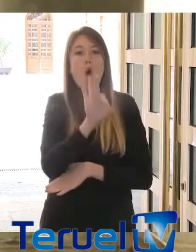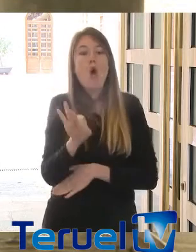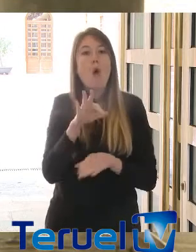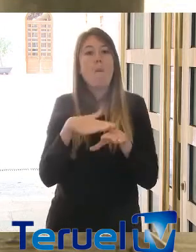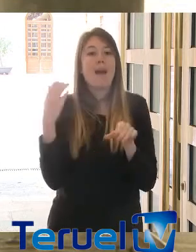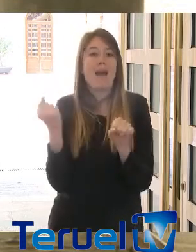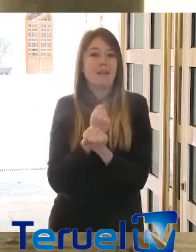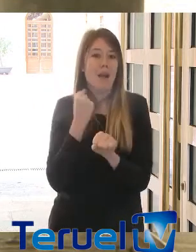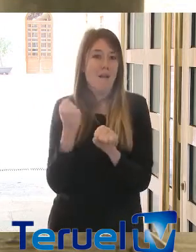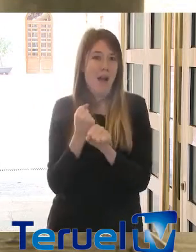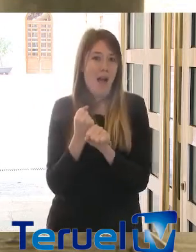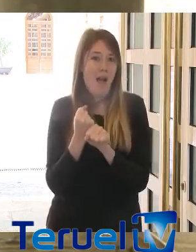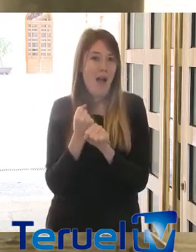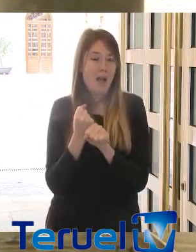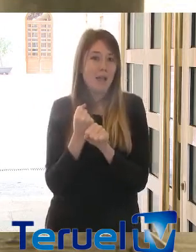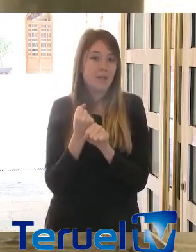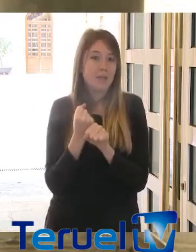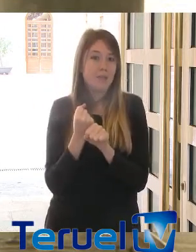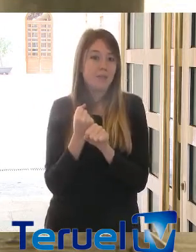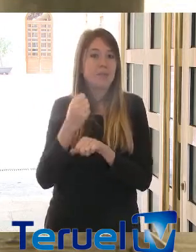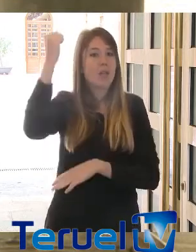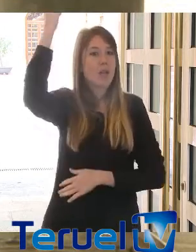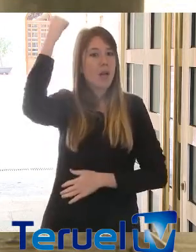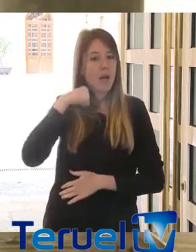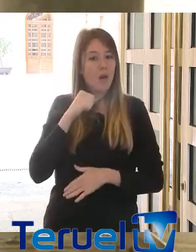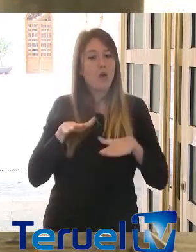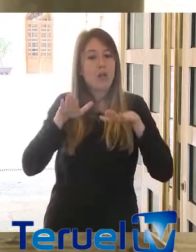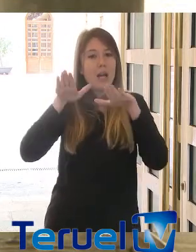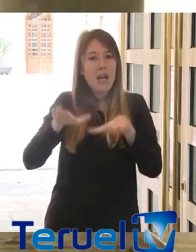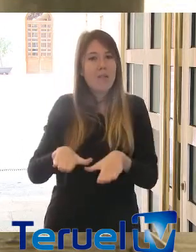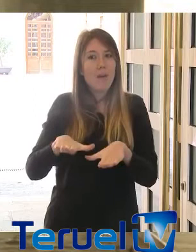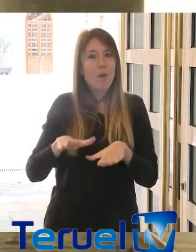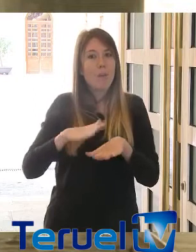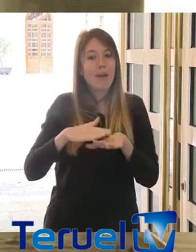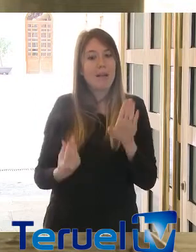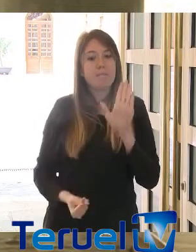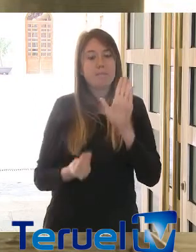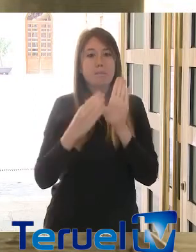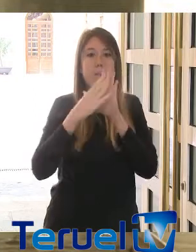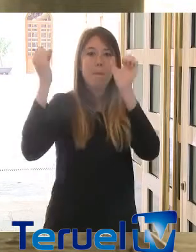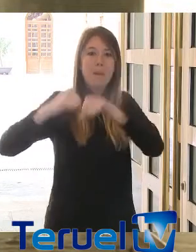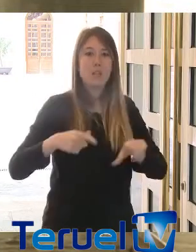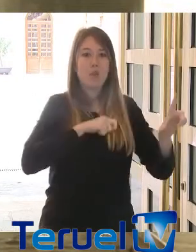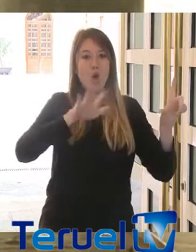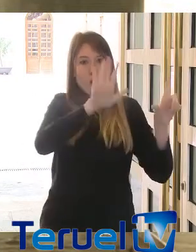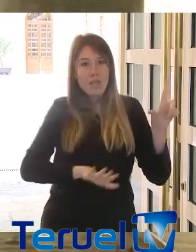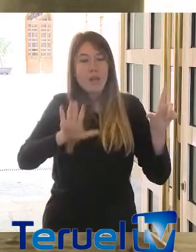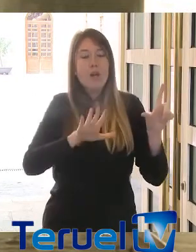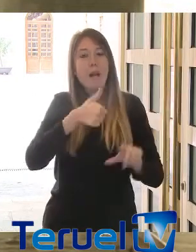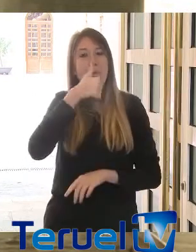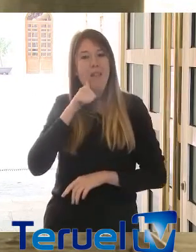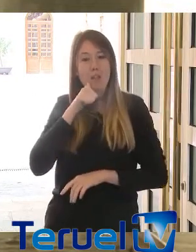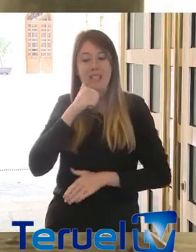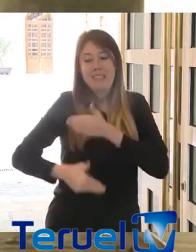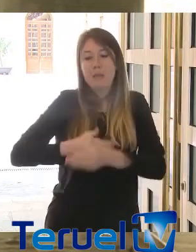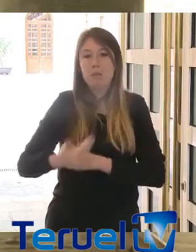en definir la posición de Aragón en el gran pacto nacional que el Gobierno de Pedro Sánchez va a impulsar. En ese